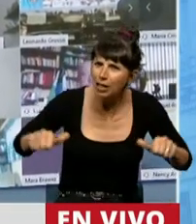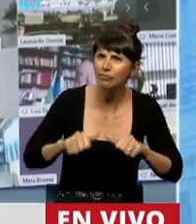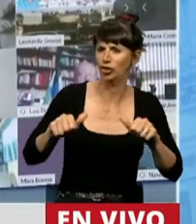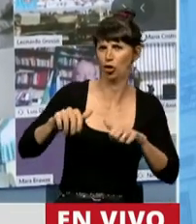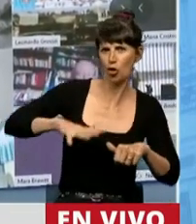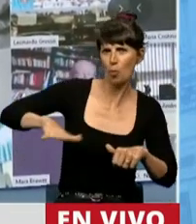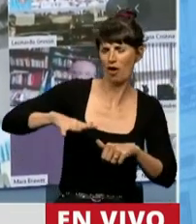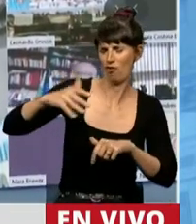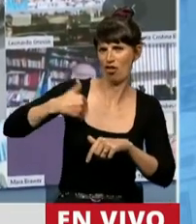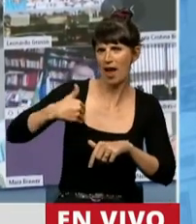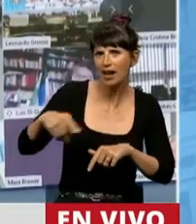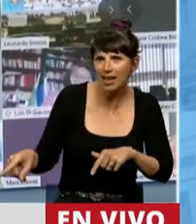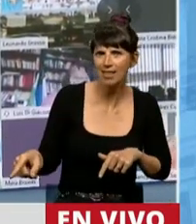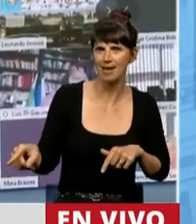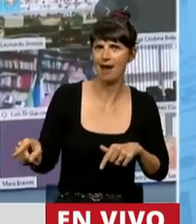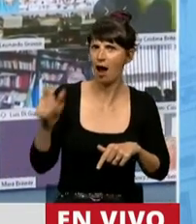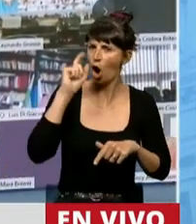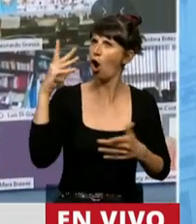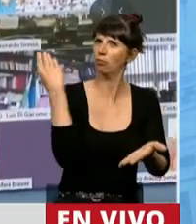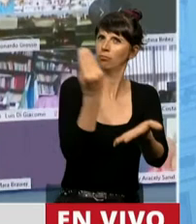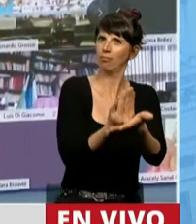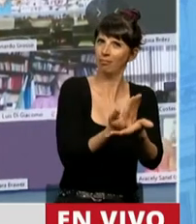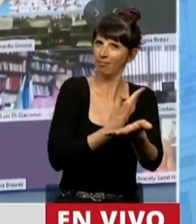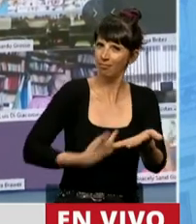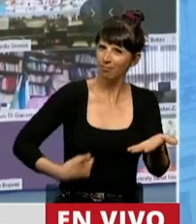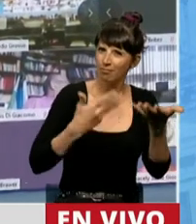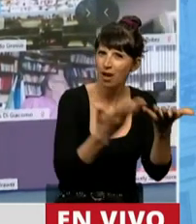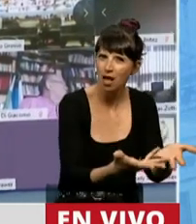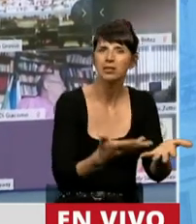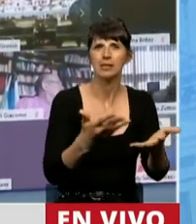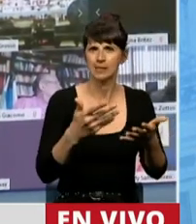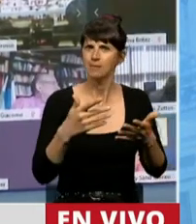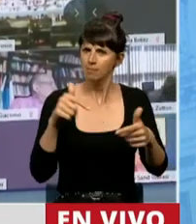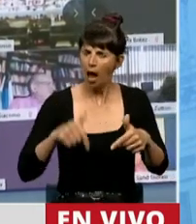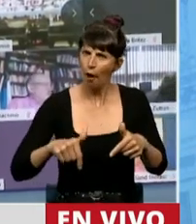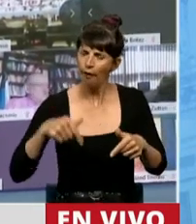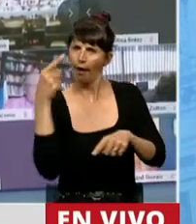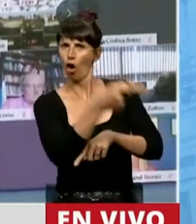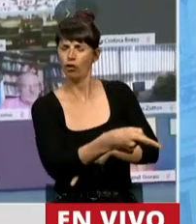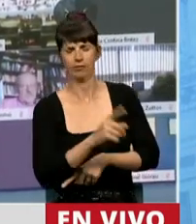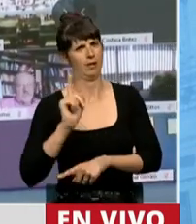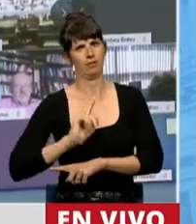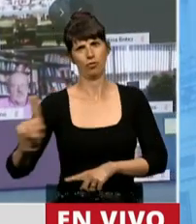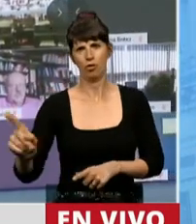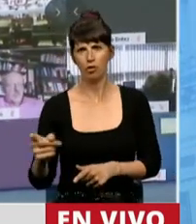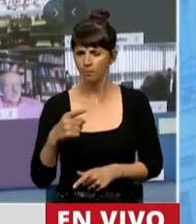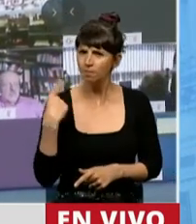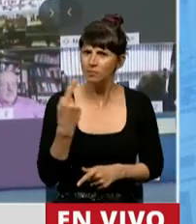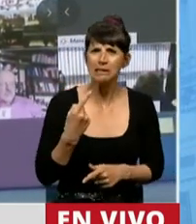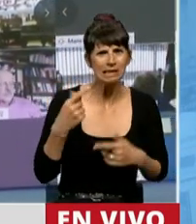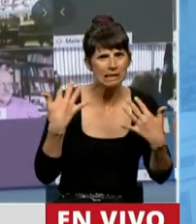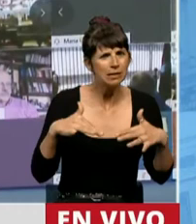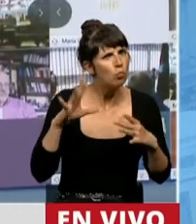Es muy doloroso, según los organismos de cada una de las personas, pero en mi caso también sentía que me estaba